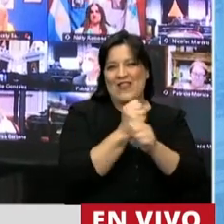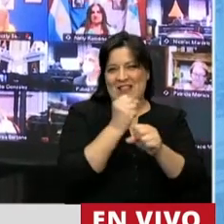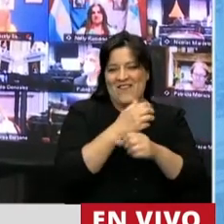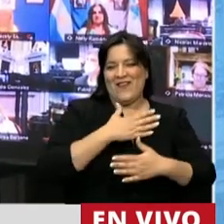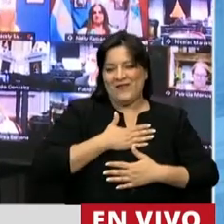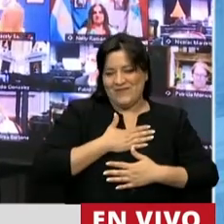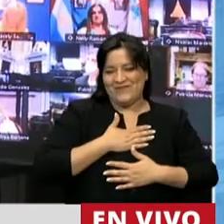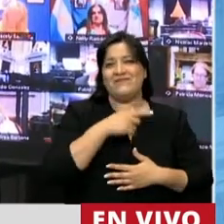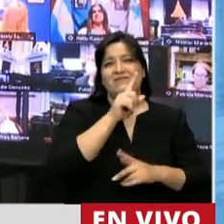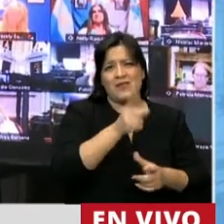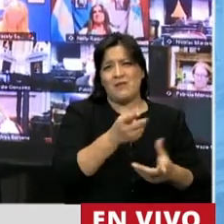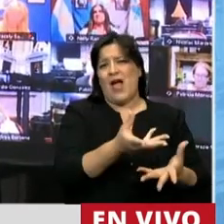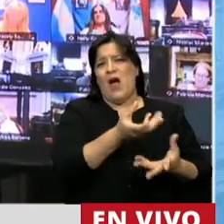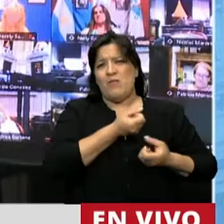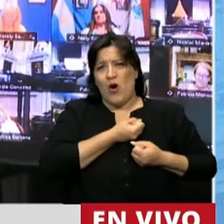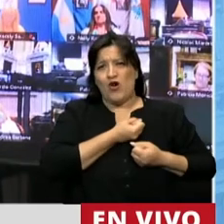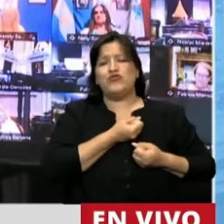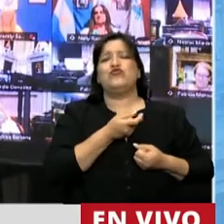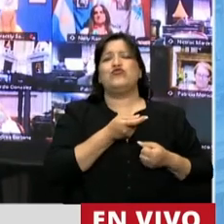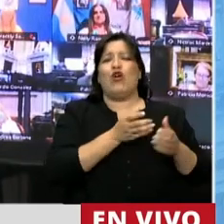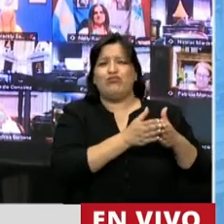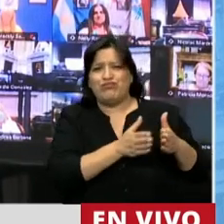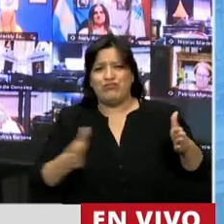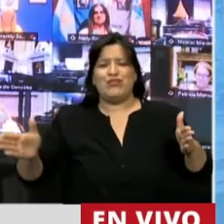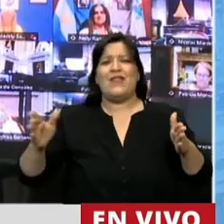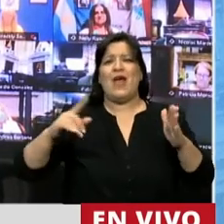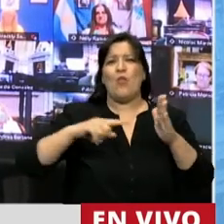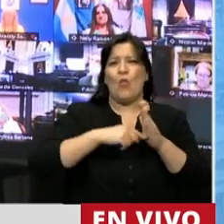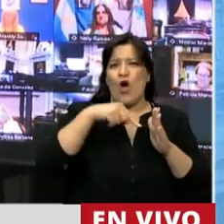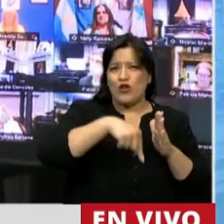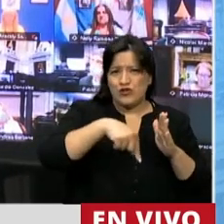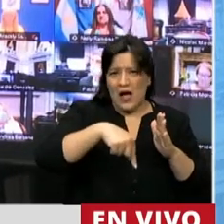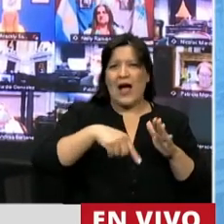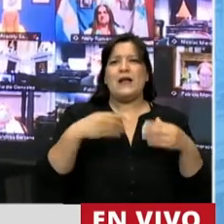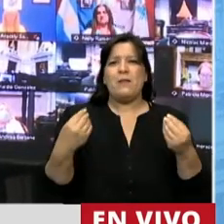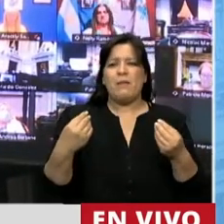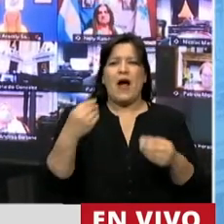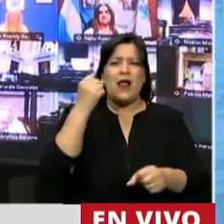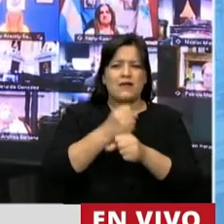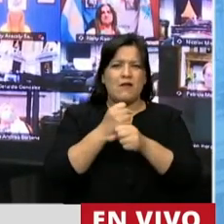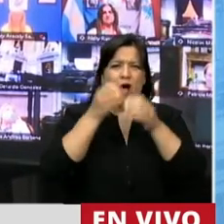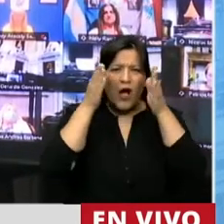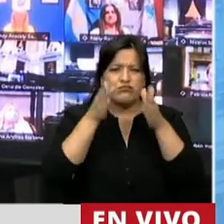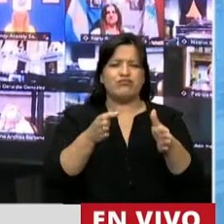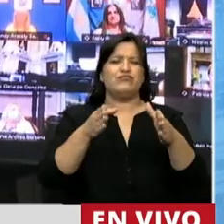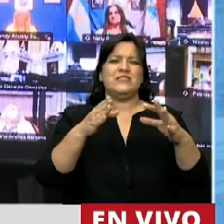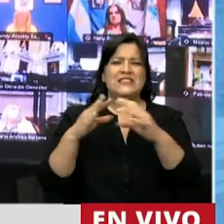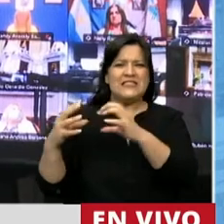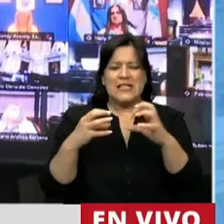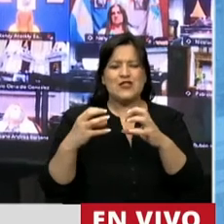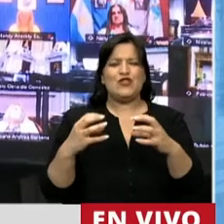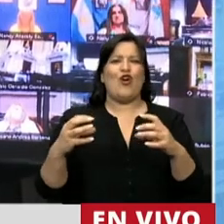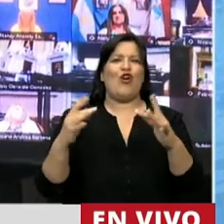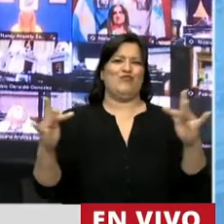que también me ha acompañado en todo este proceso desde Buenos Aires, para que podamos trabajar y sesionar de manera